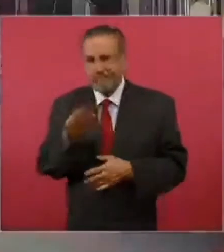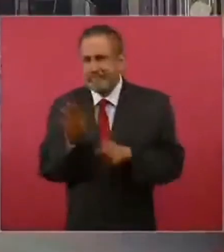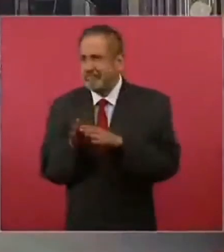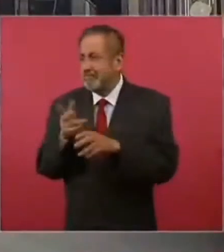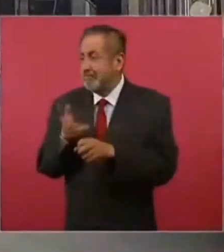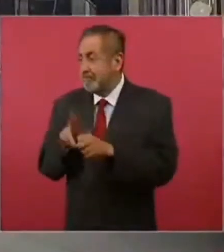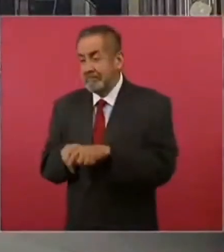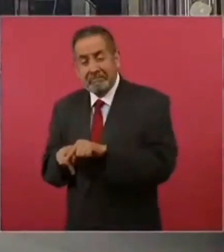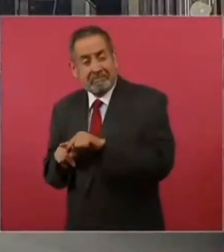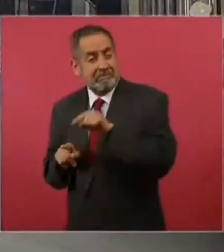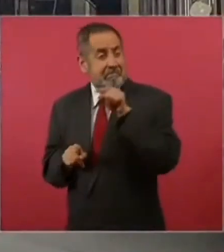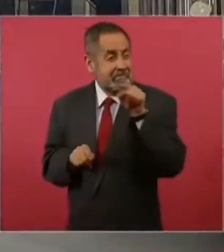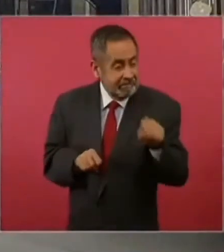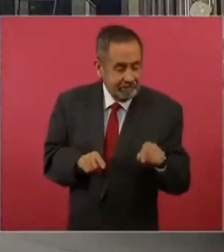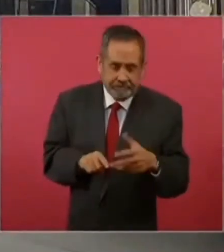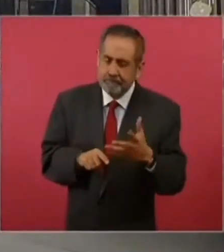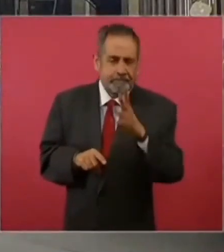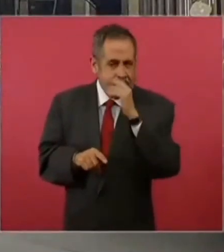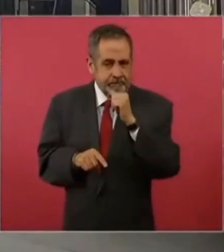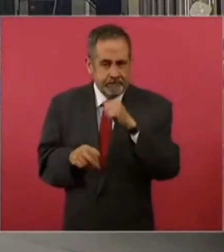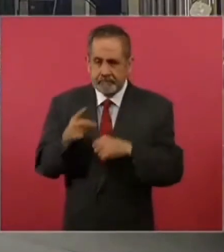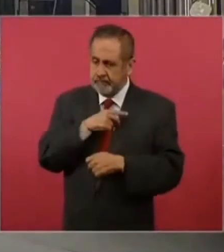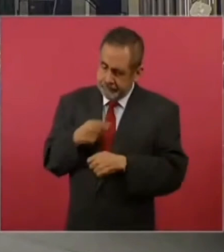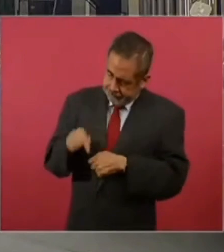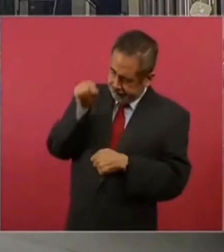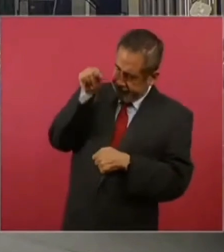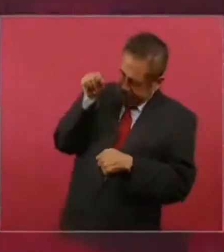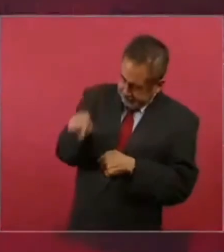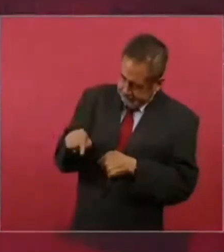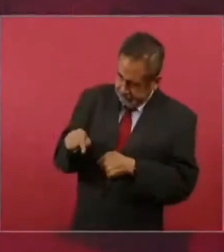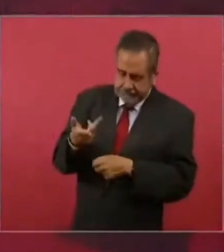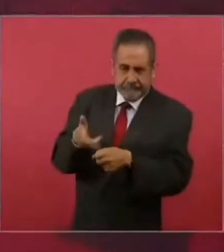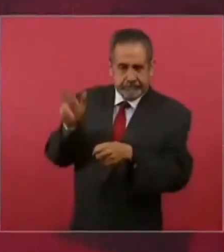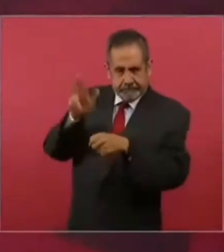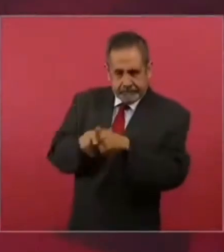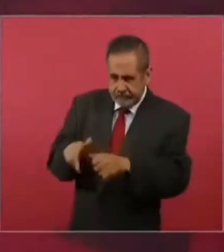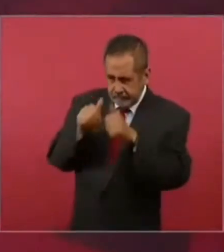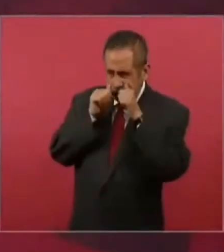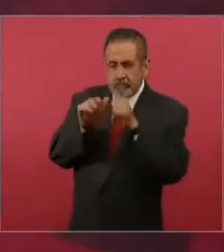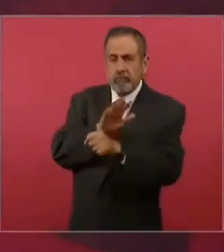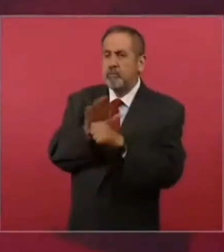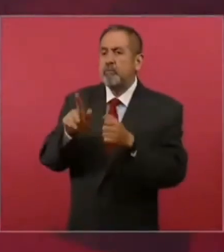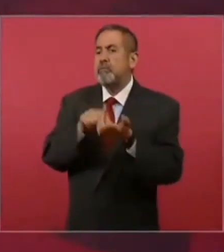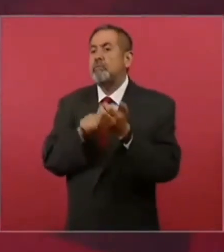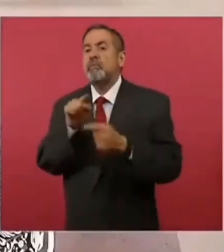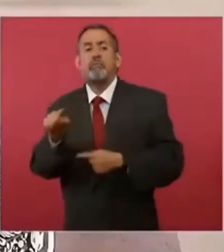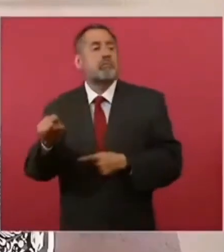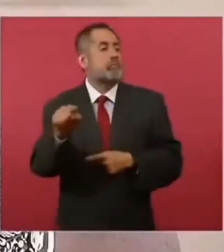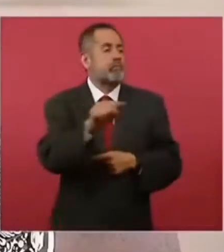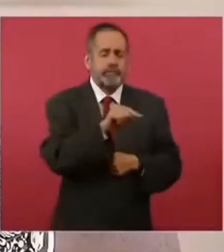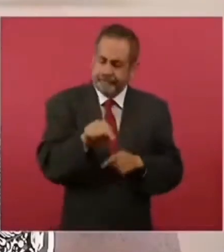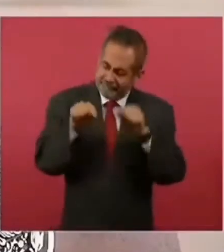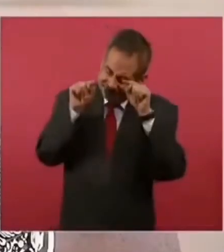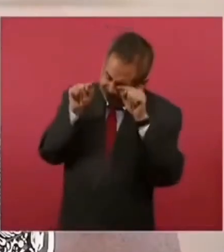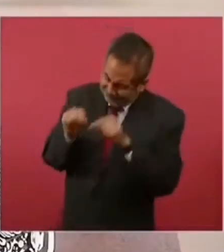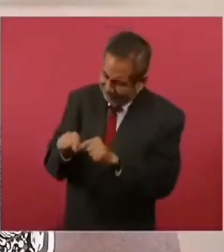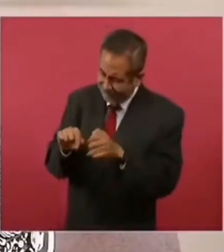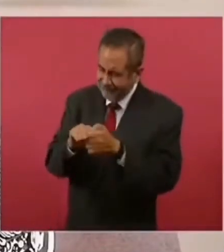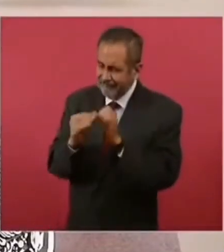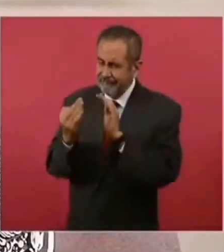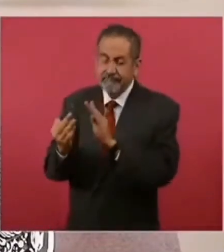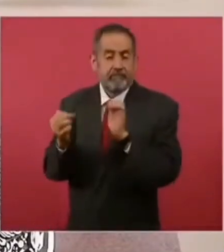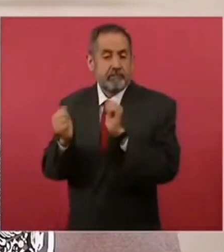La gente debe tener la posibilidad de recibir atención médica en cualquier nivel que lo requiera, de manera